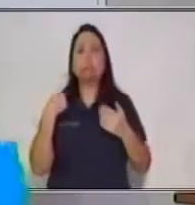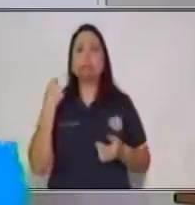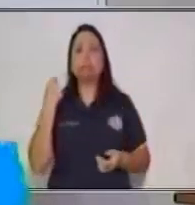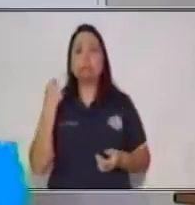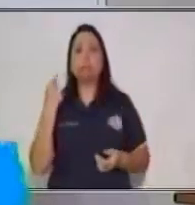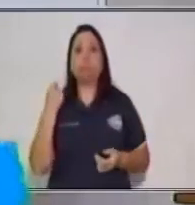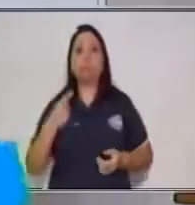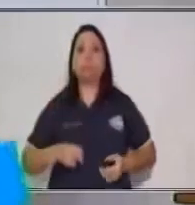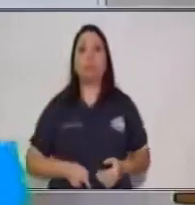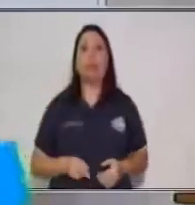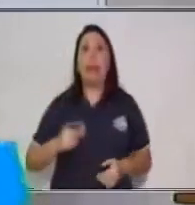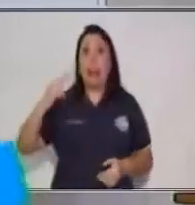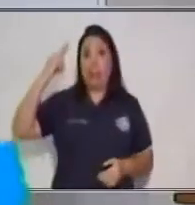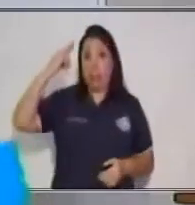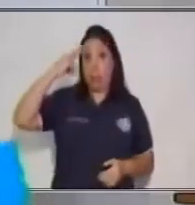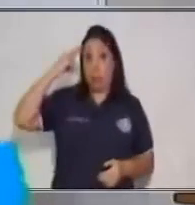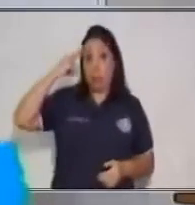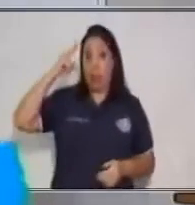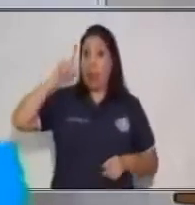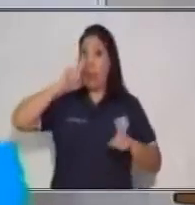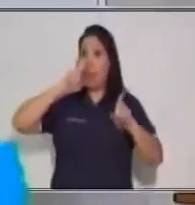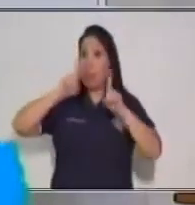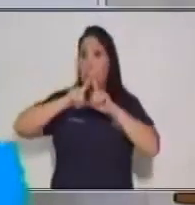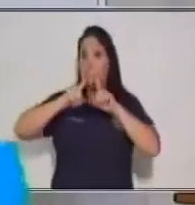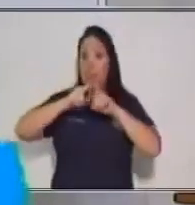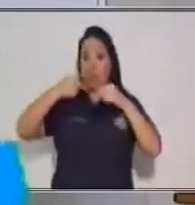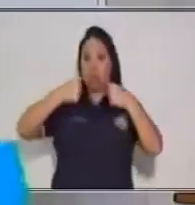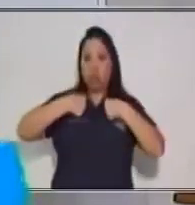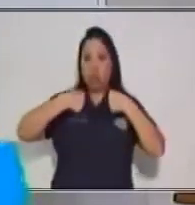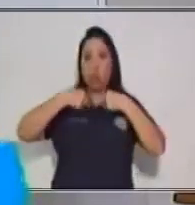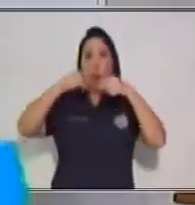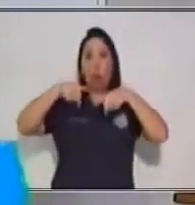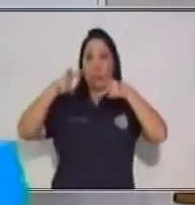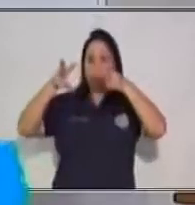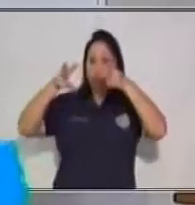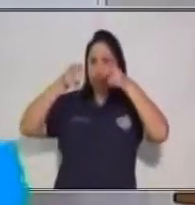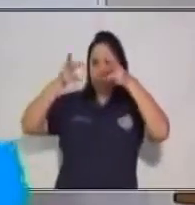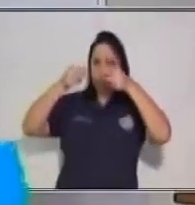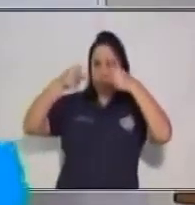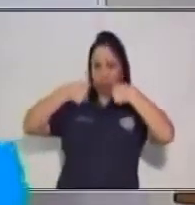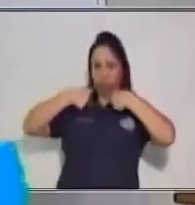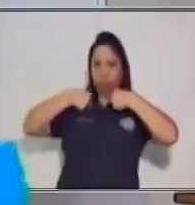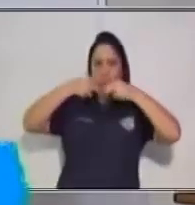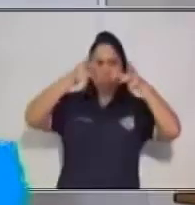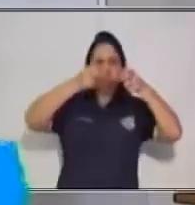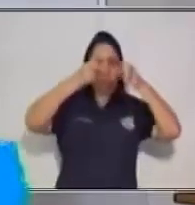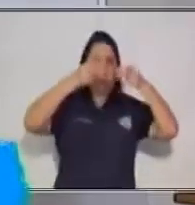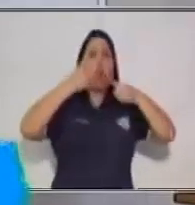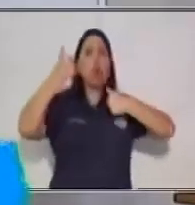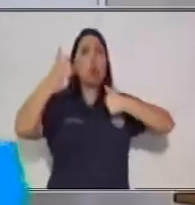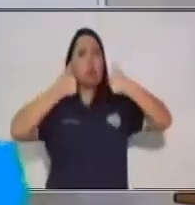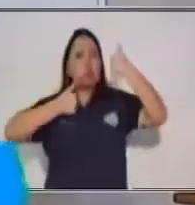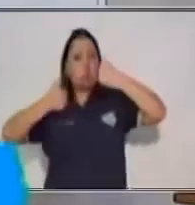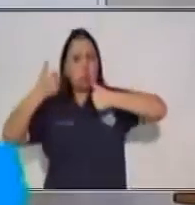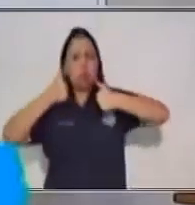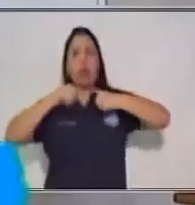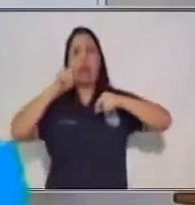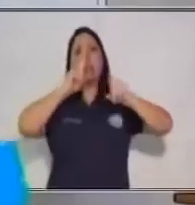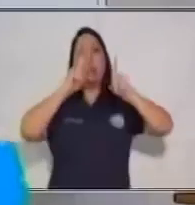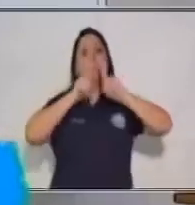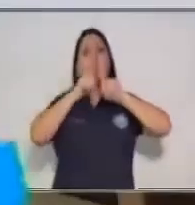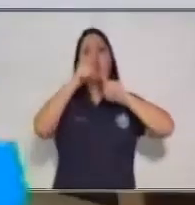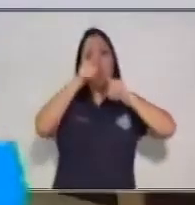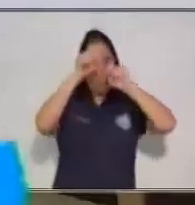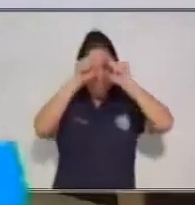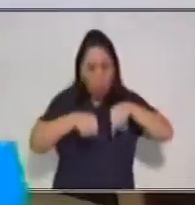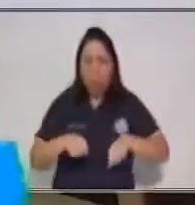Recuerda que estamos en una etapa también de autoaprendizaje. Entonces, esas dudas que pueden haber quedado, tú puedes